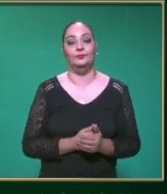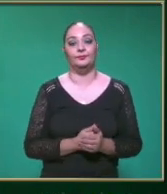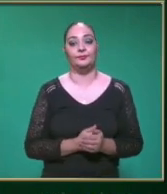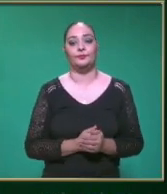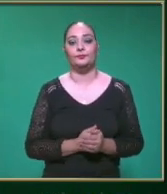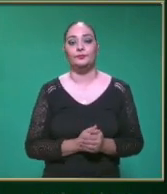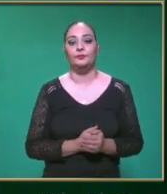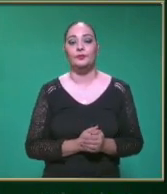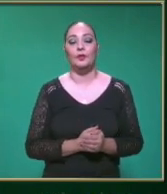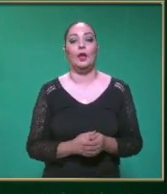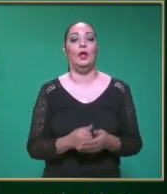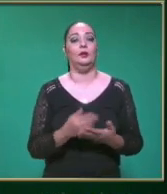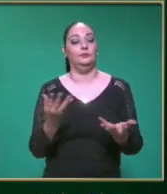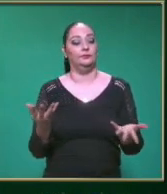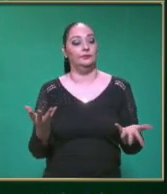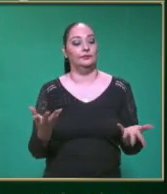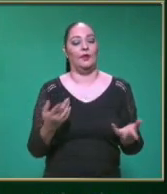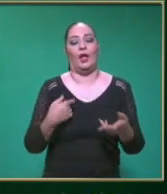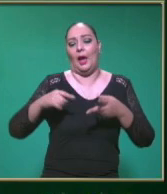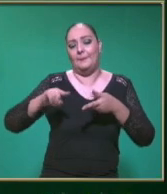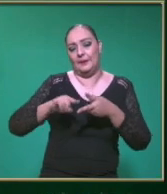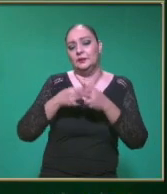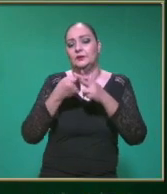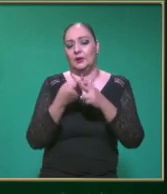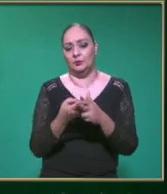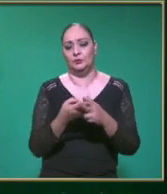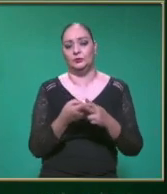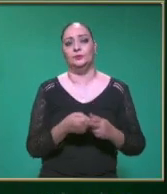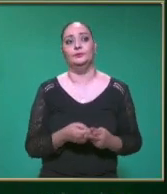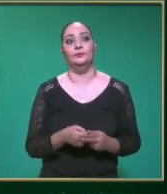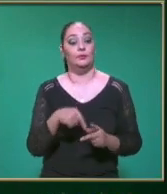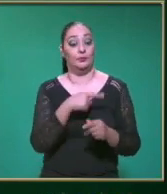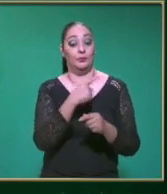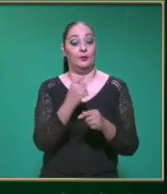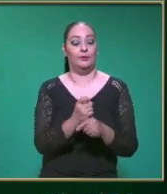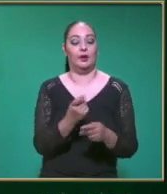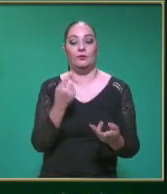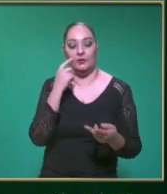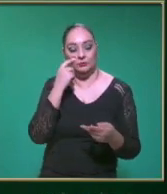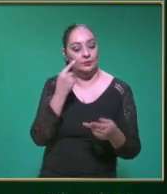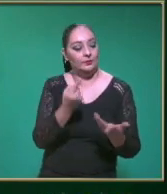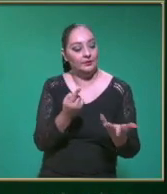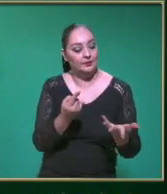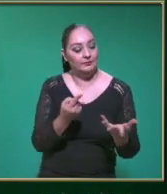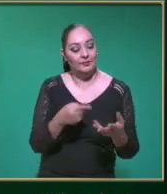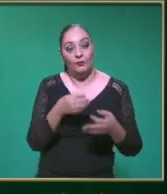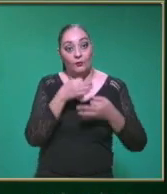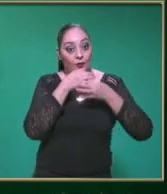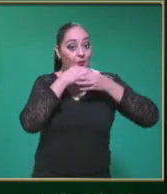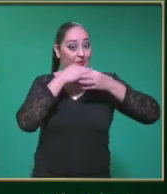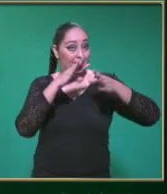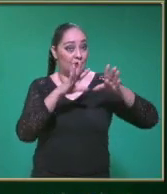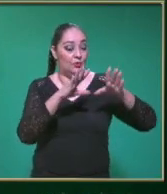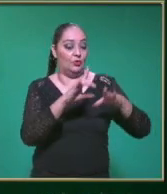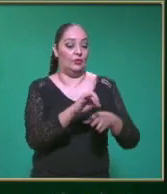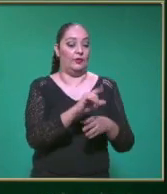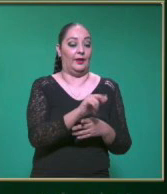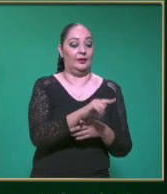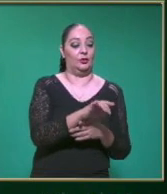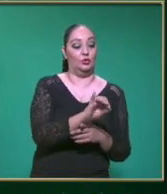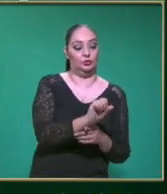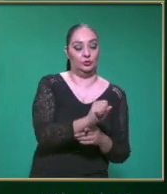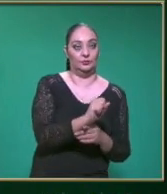Entonces Vamos a iniciar Primeramente Identificando Los datos Maestra Muy bien Entonces